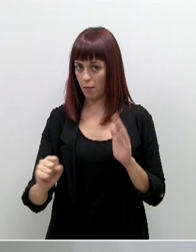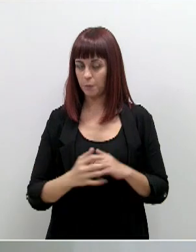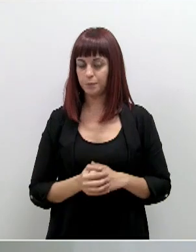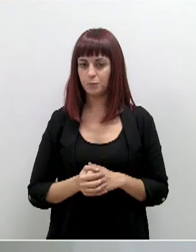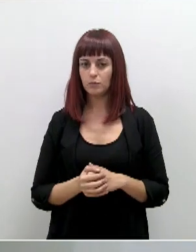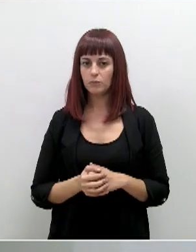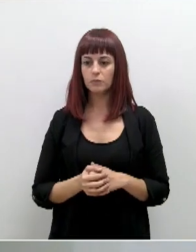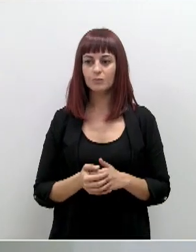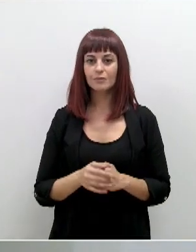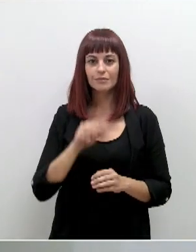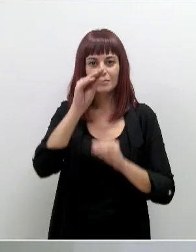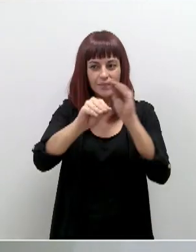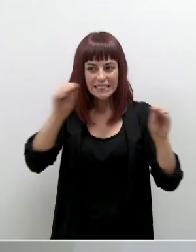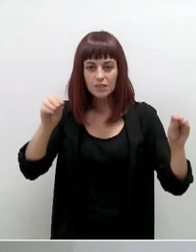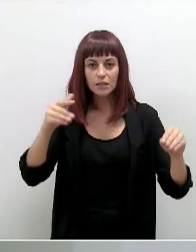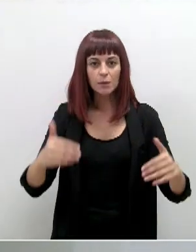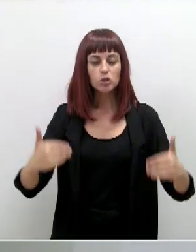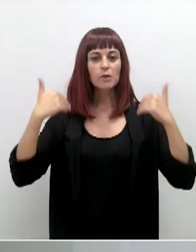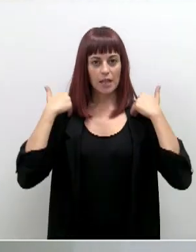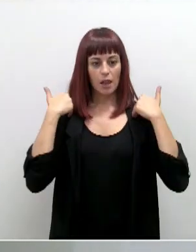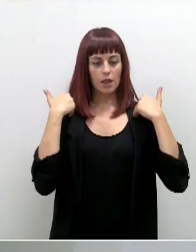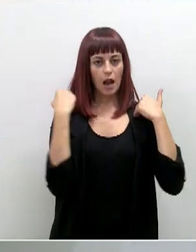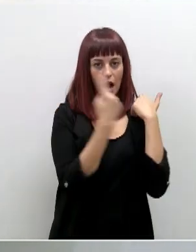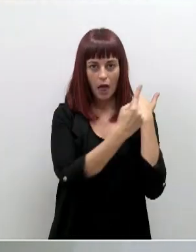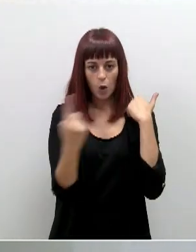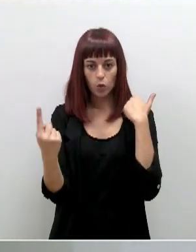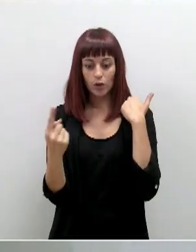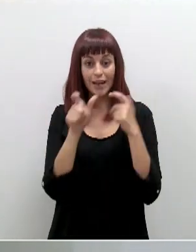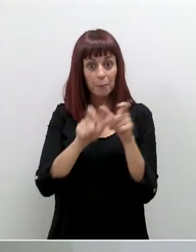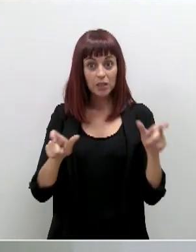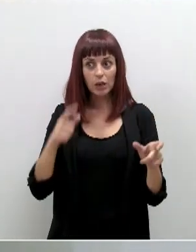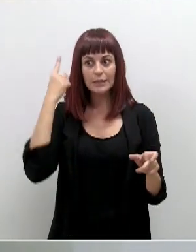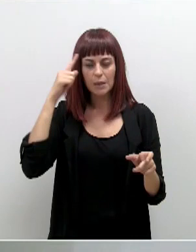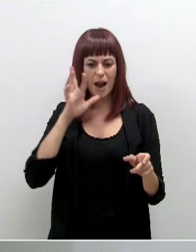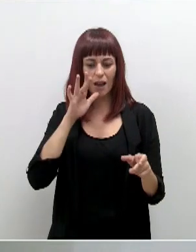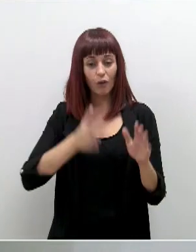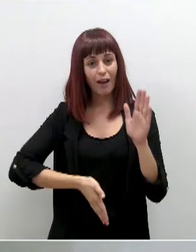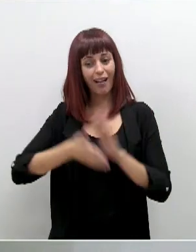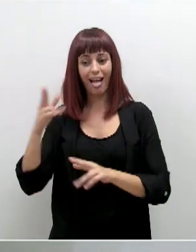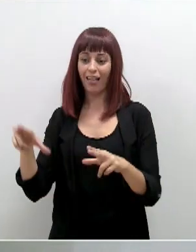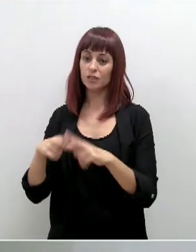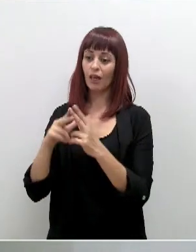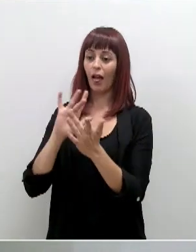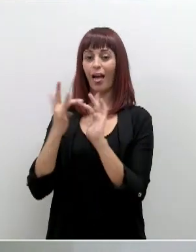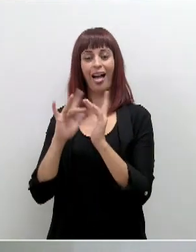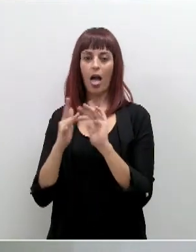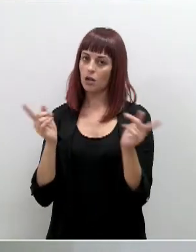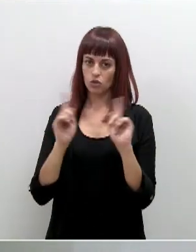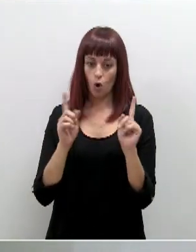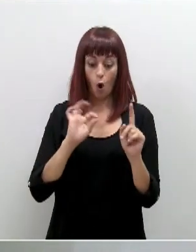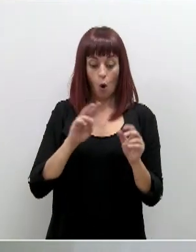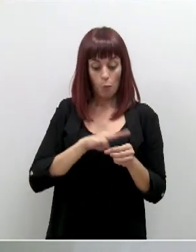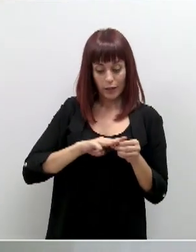sobre todo de una llamada a la responsabilidad, a que la gente sienta que ahora mismo no es conveniente salir a tener relaciones sociales y saltar de